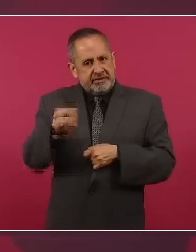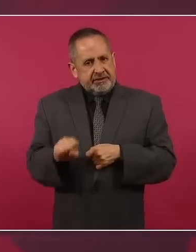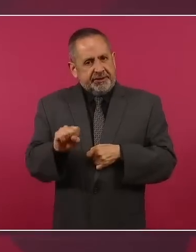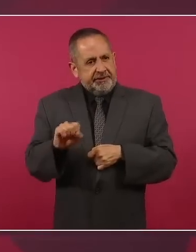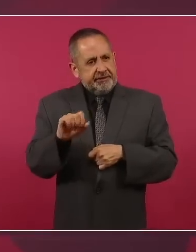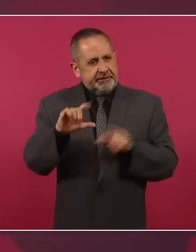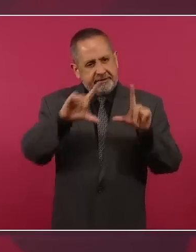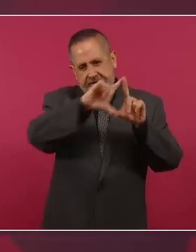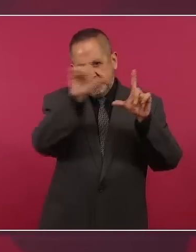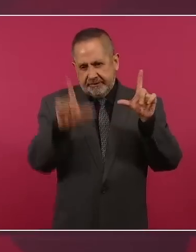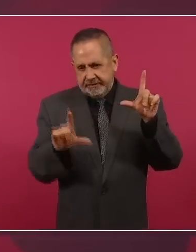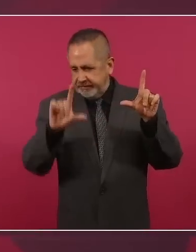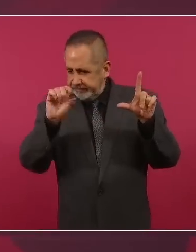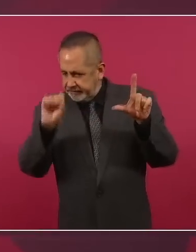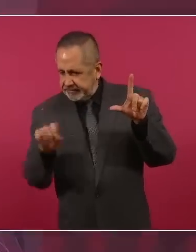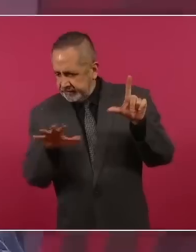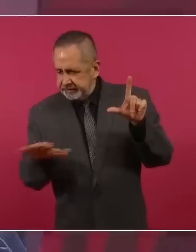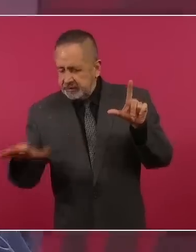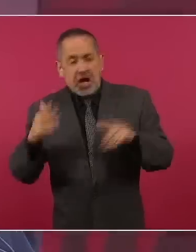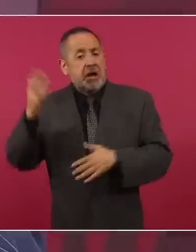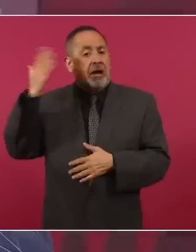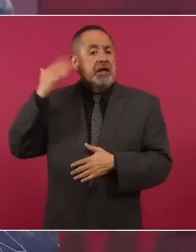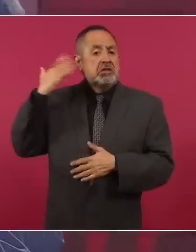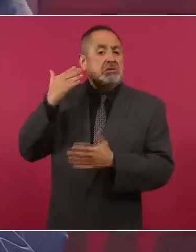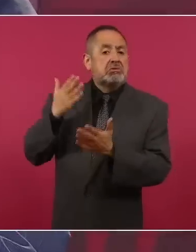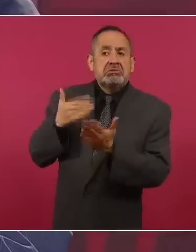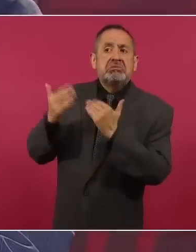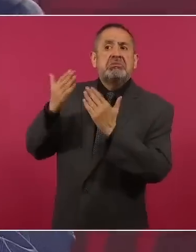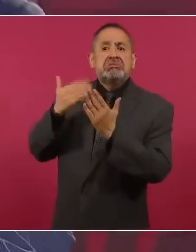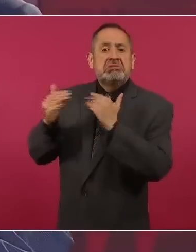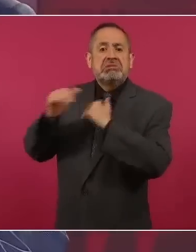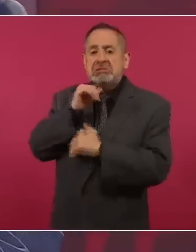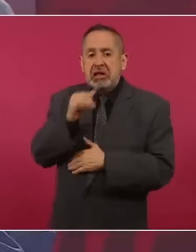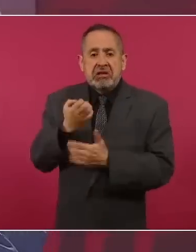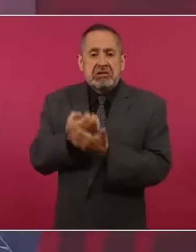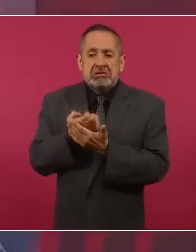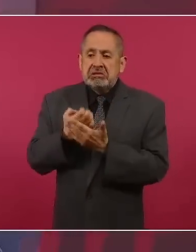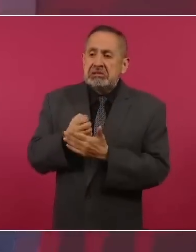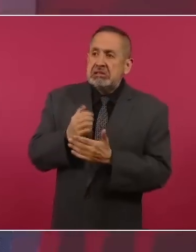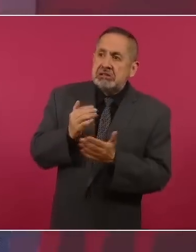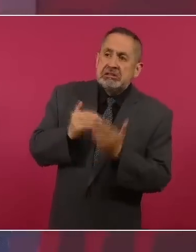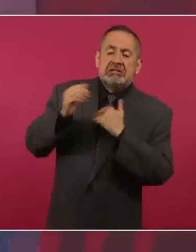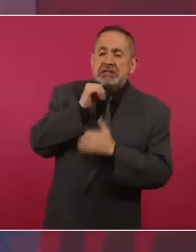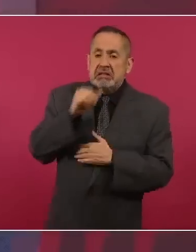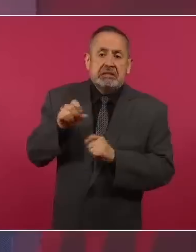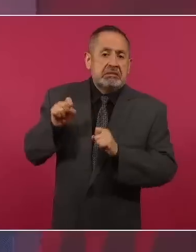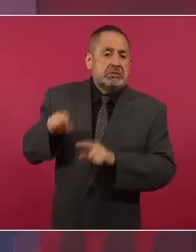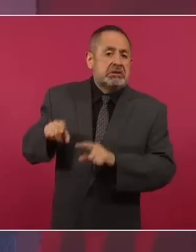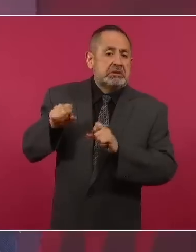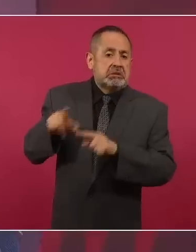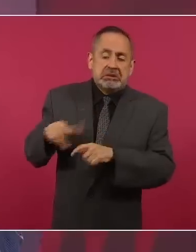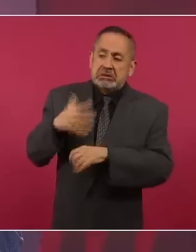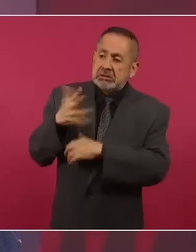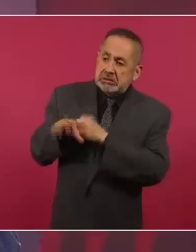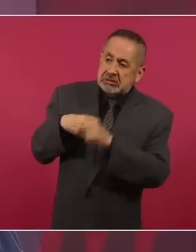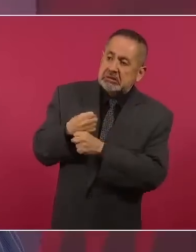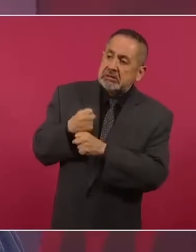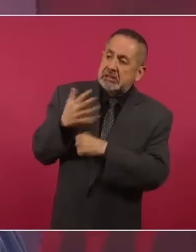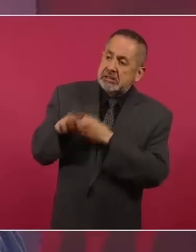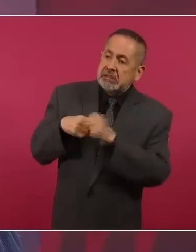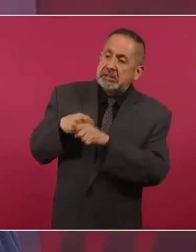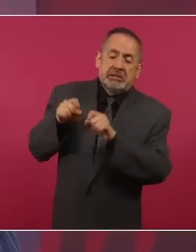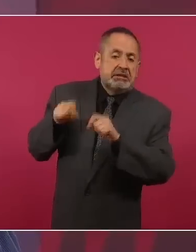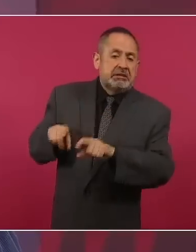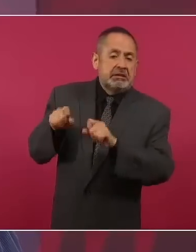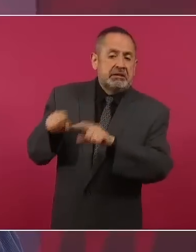que no crecían económicamente en décadas, en vez de crecer